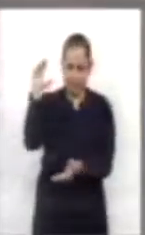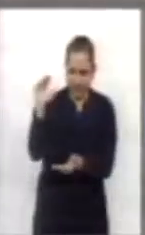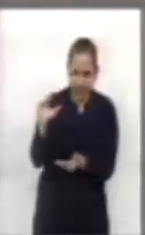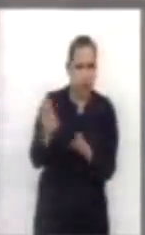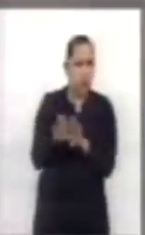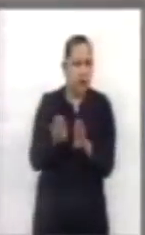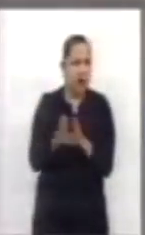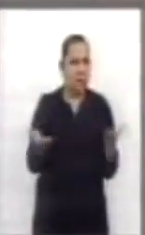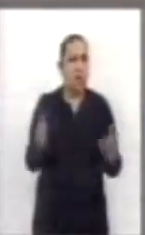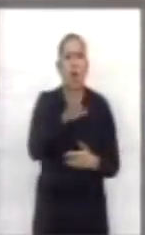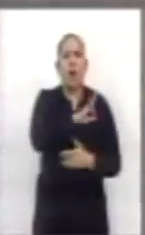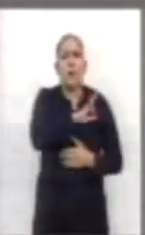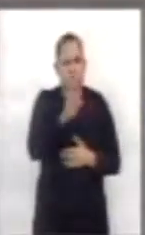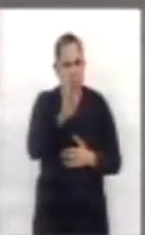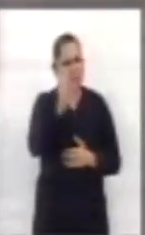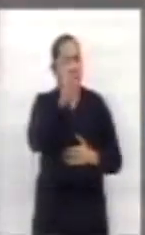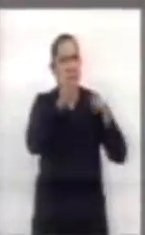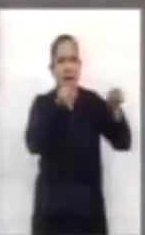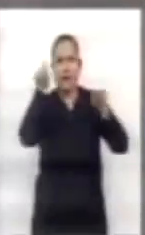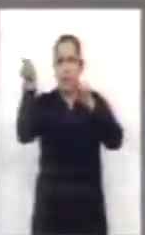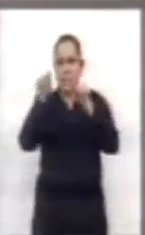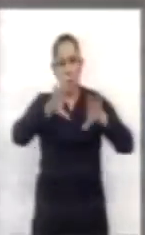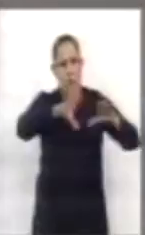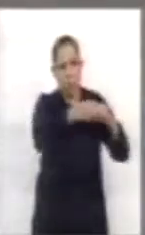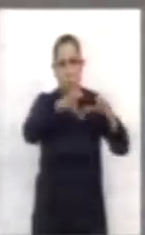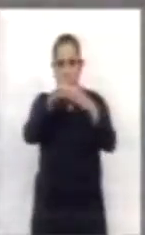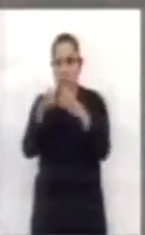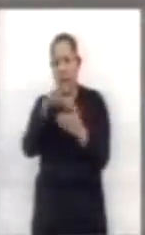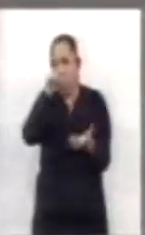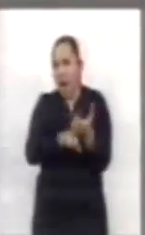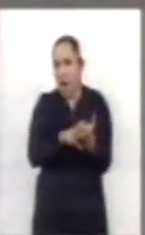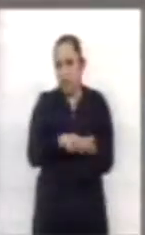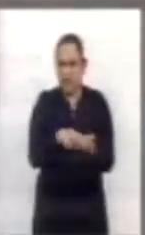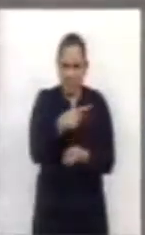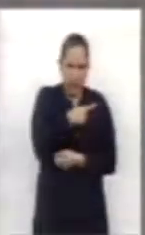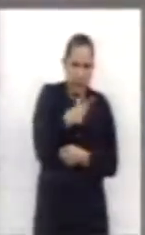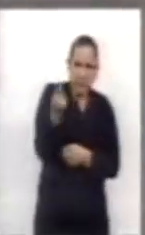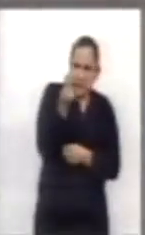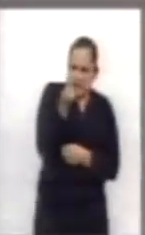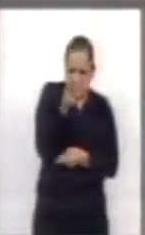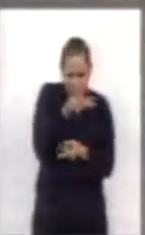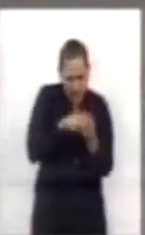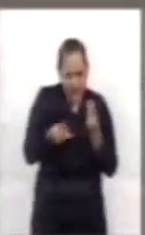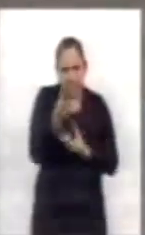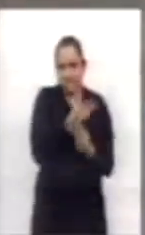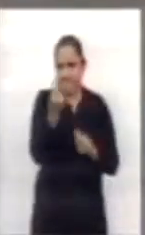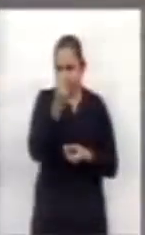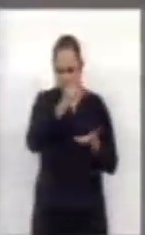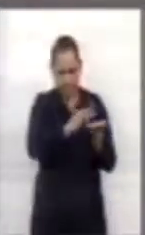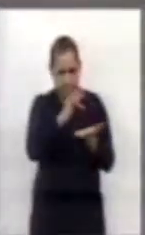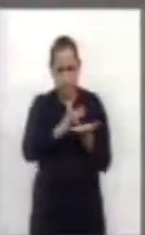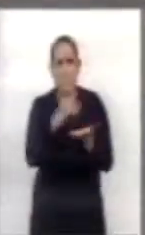la mano de las comunidades más necesitadas. Sin embargo, al ser un modelo único, no se consideran